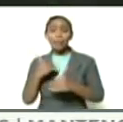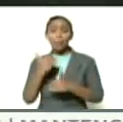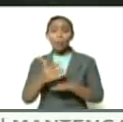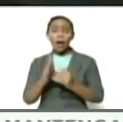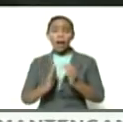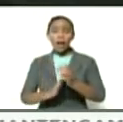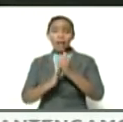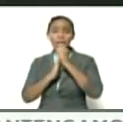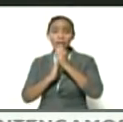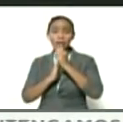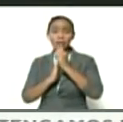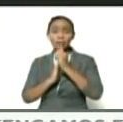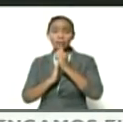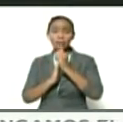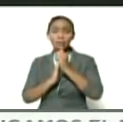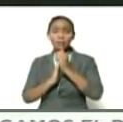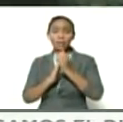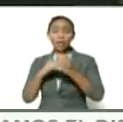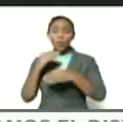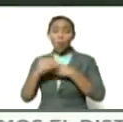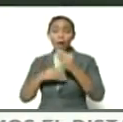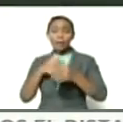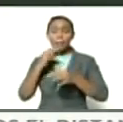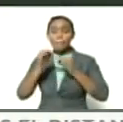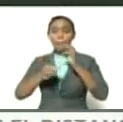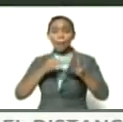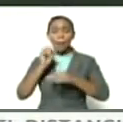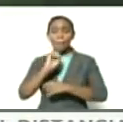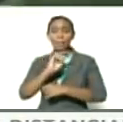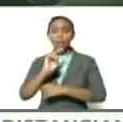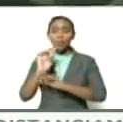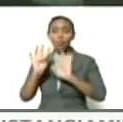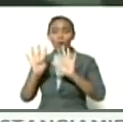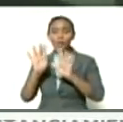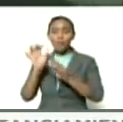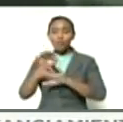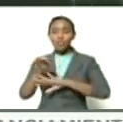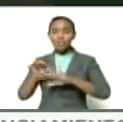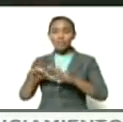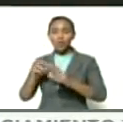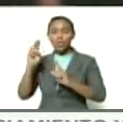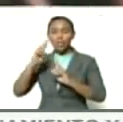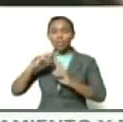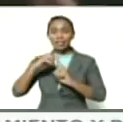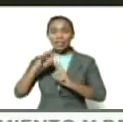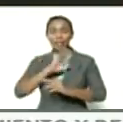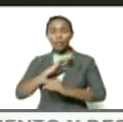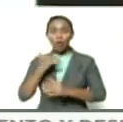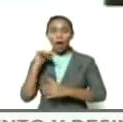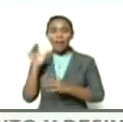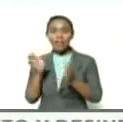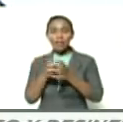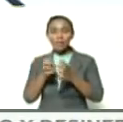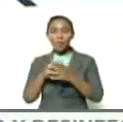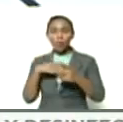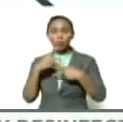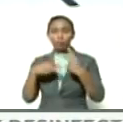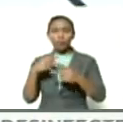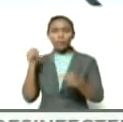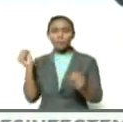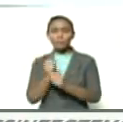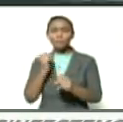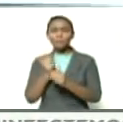una lideresa nos hace la explicación de que los 29 municipios del Táchira ya tenemos los equipos promotores trabajando